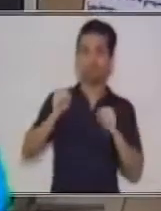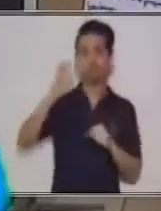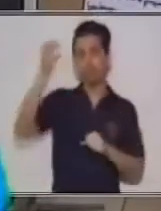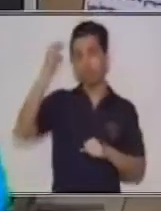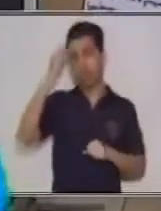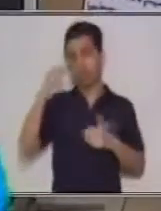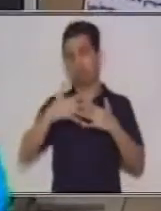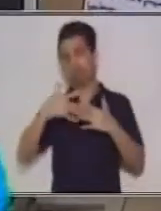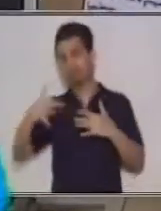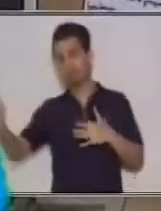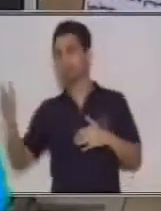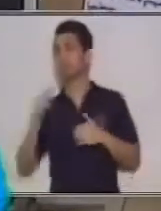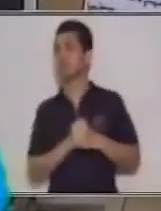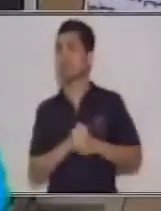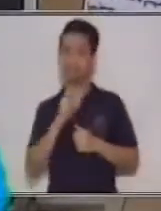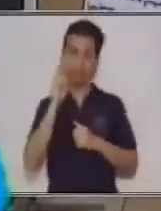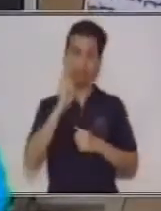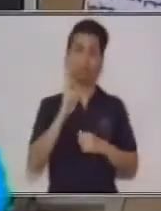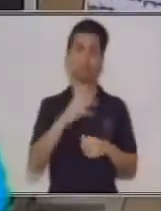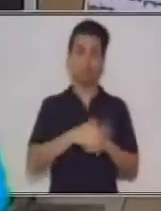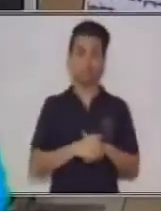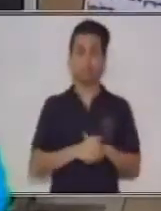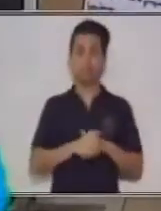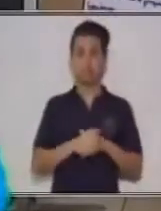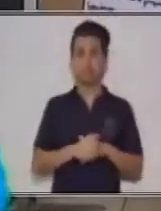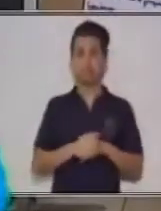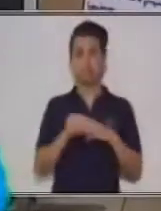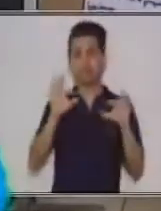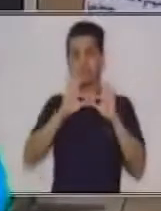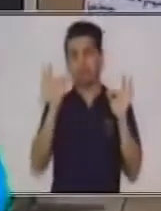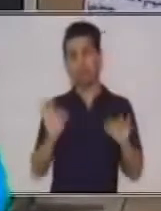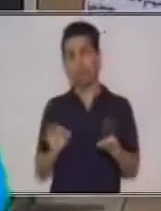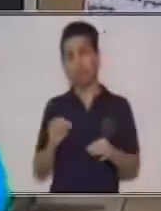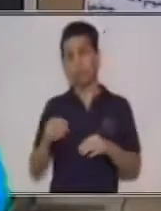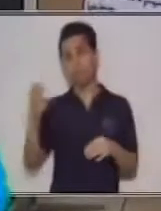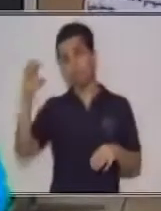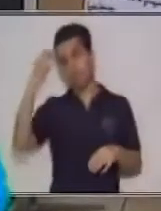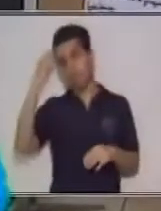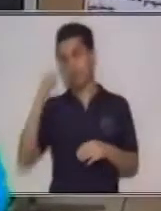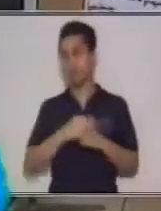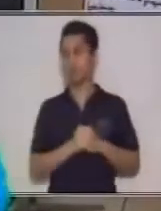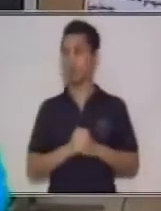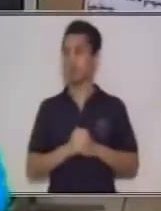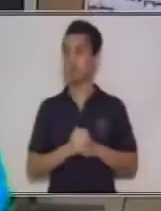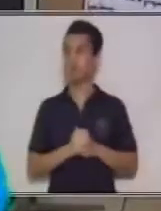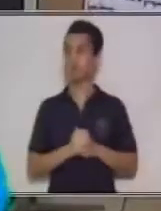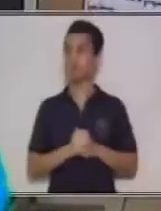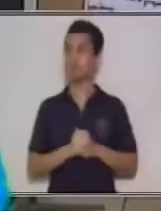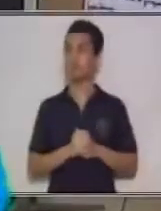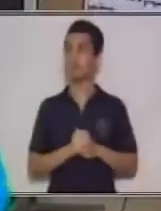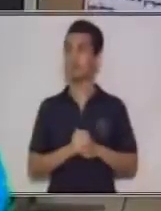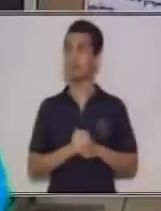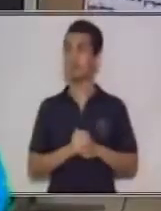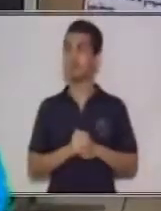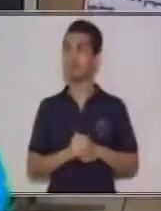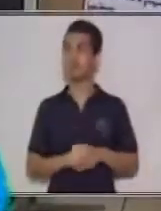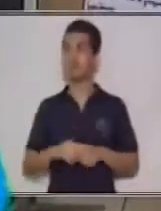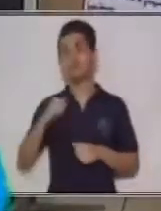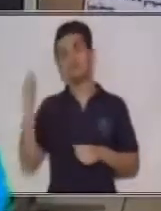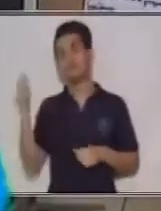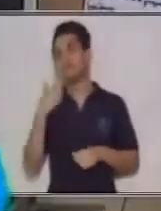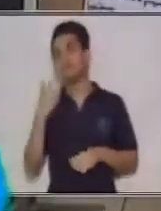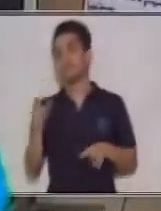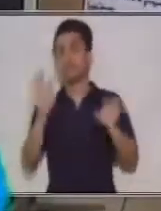campaña política. Por eso eso es específicamente un tipo de discurso político. Bien, formas de discurso.